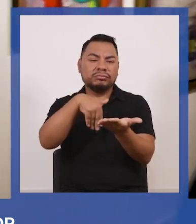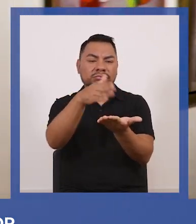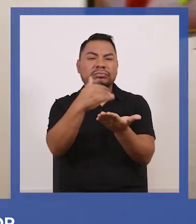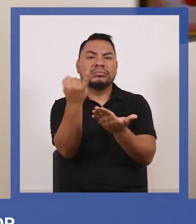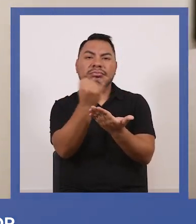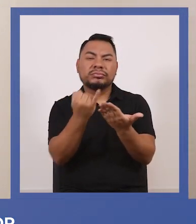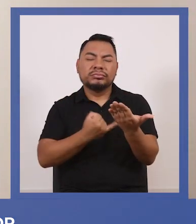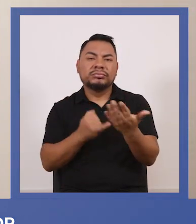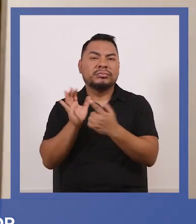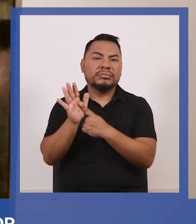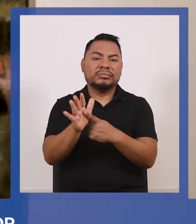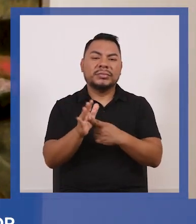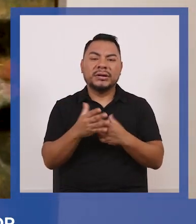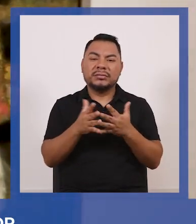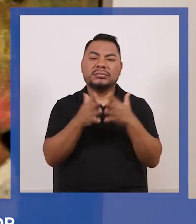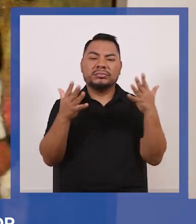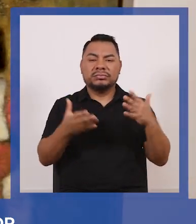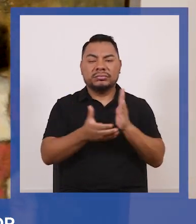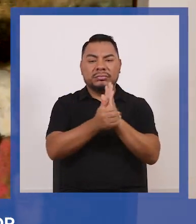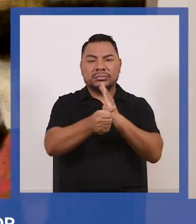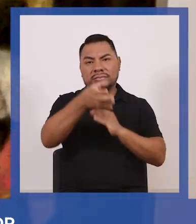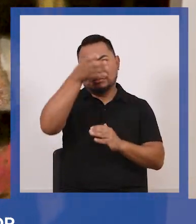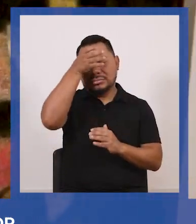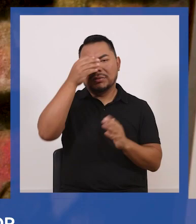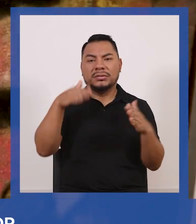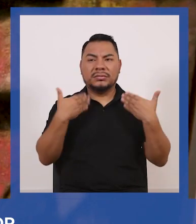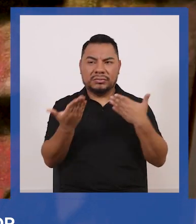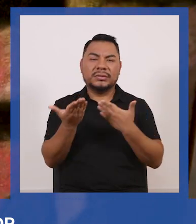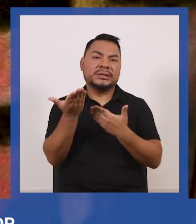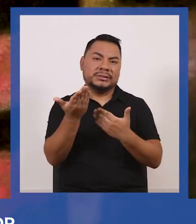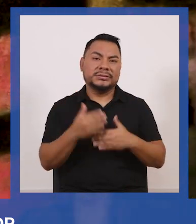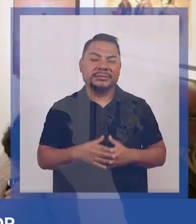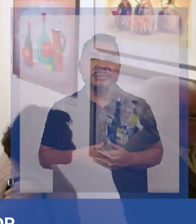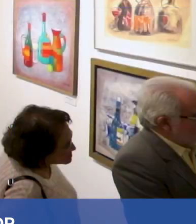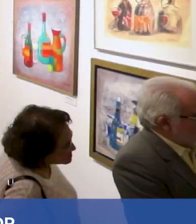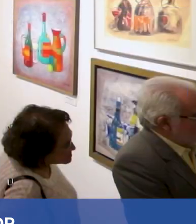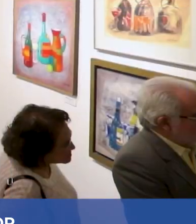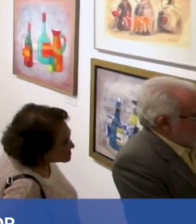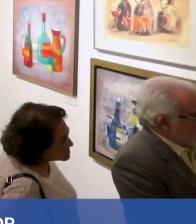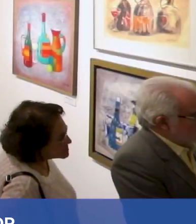mostrándonos el gran talento y gran capacidad de maestro que es